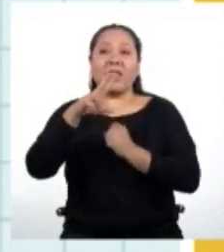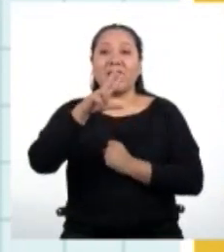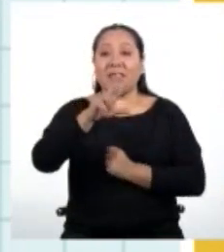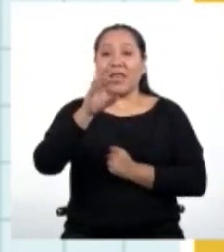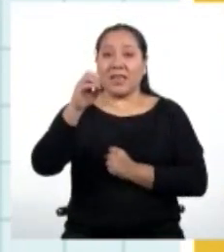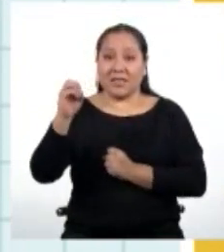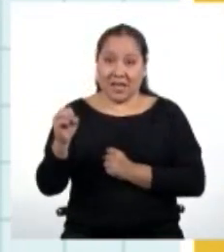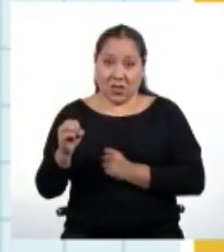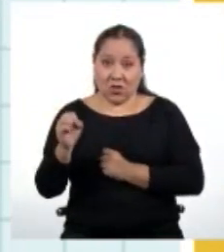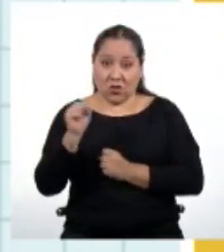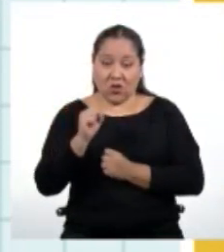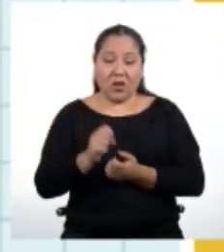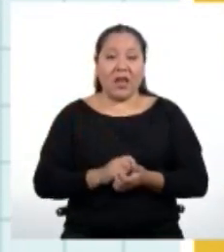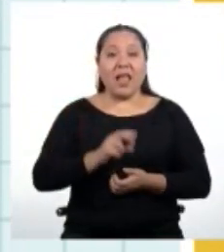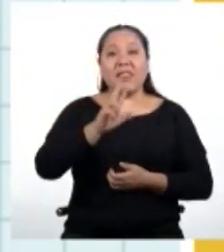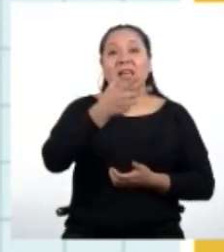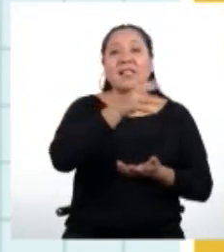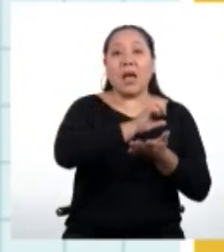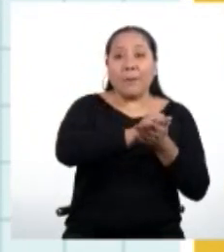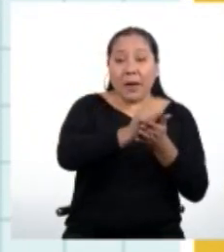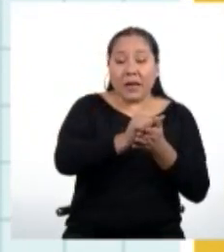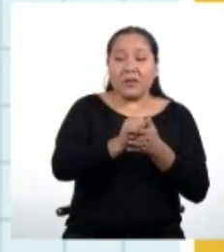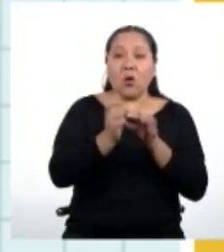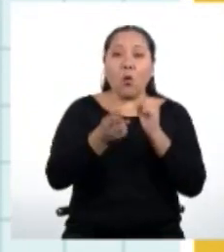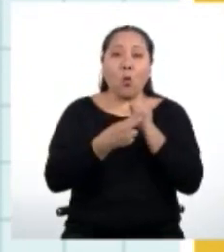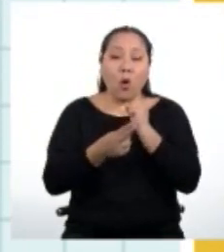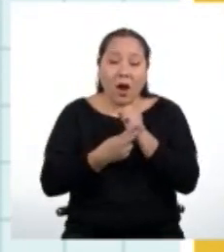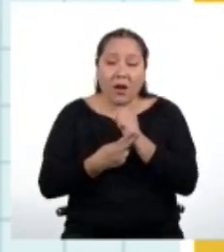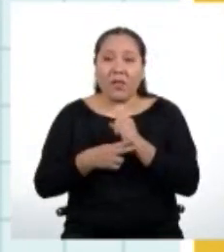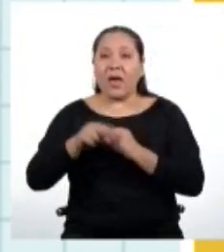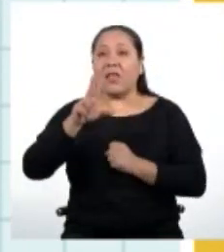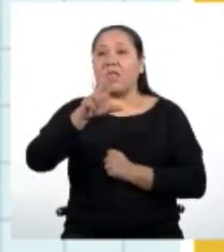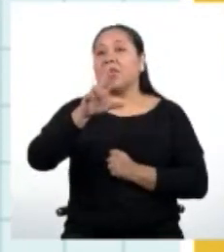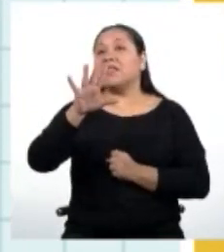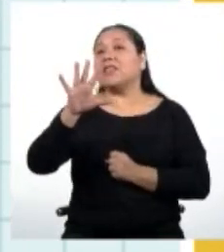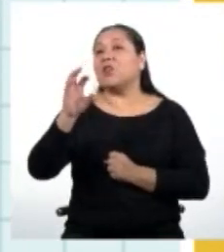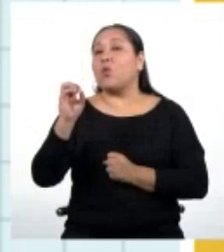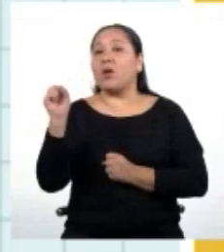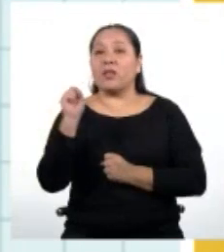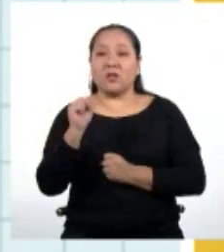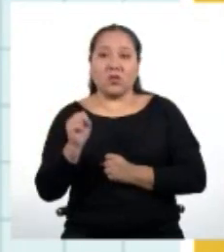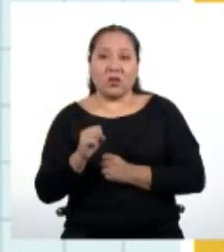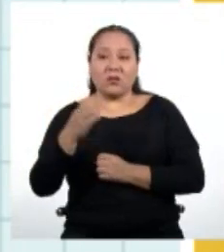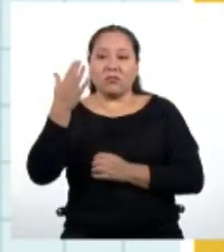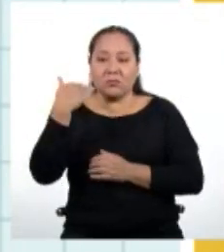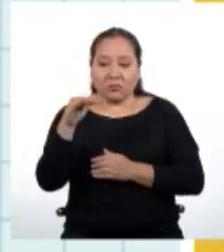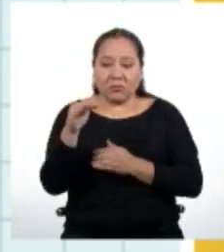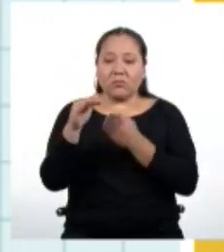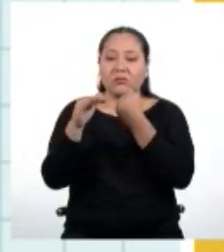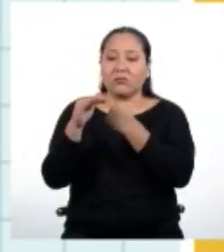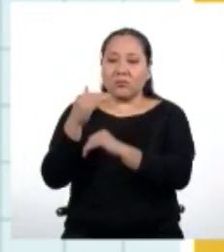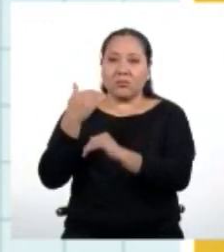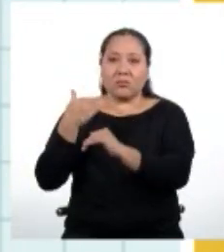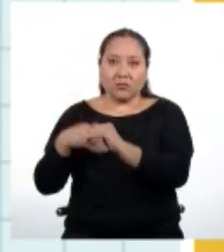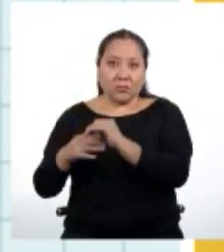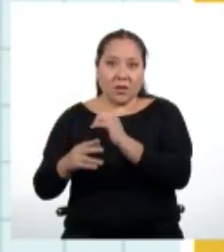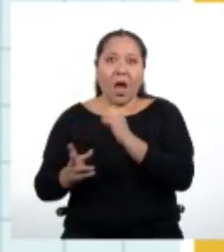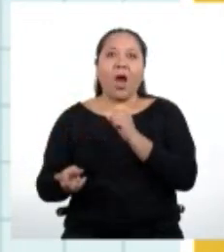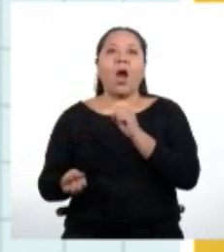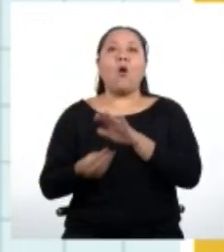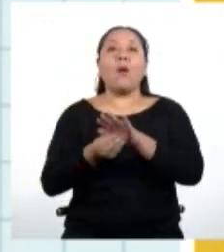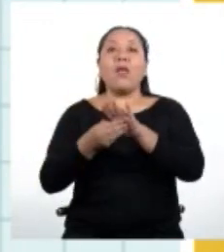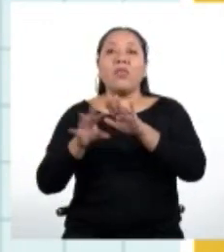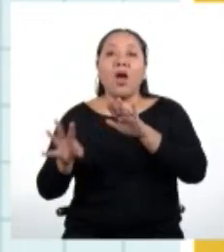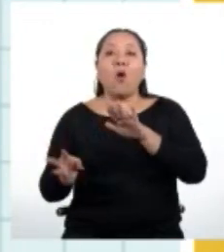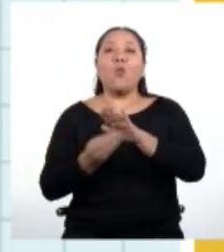soles. El tercer mes ahorra 350 soles. Y así incrementa su cuota de